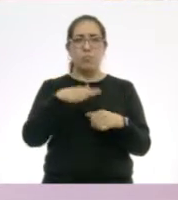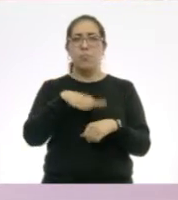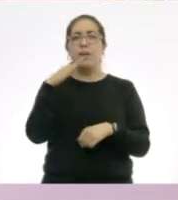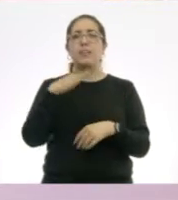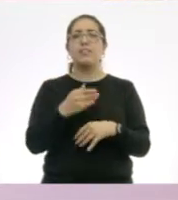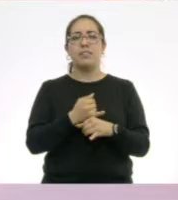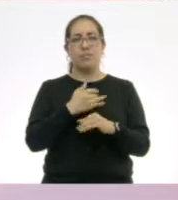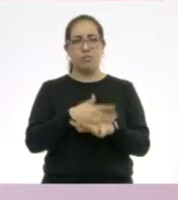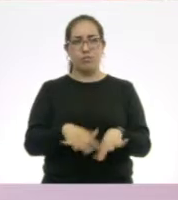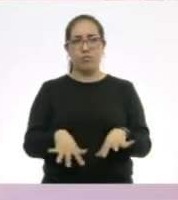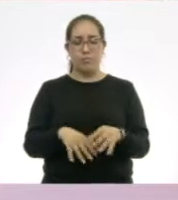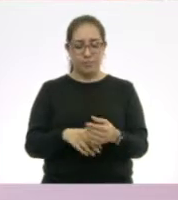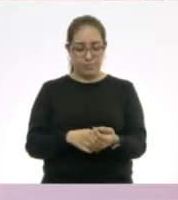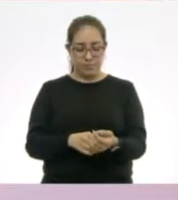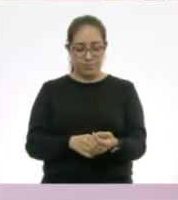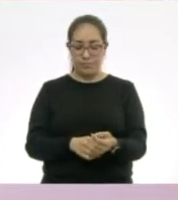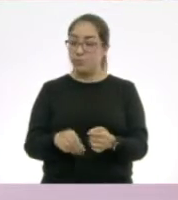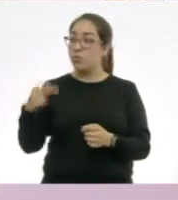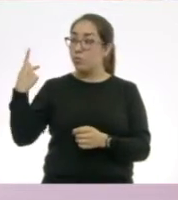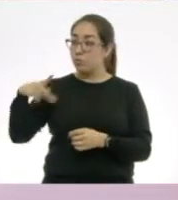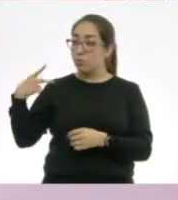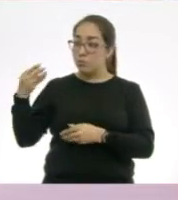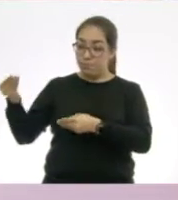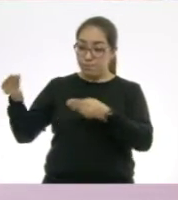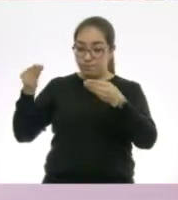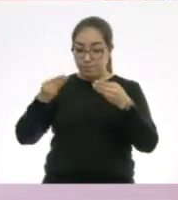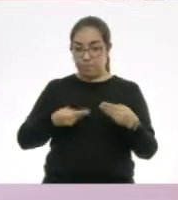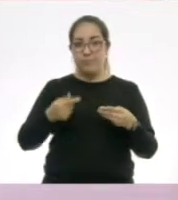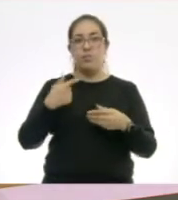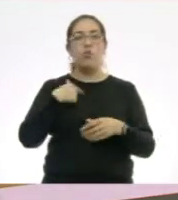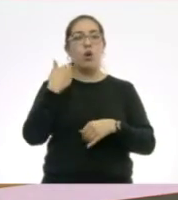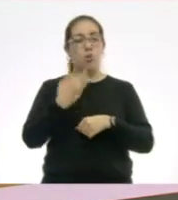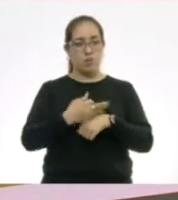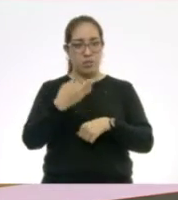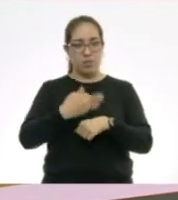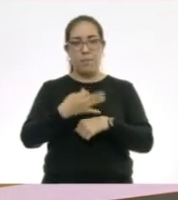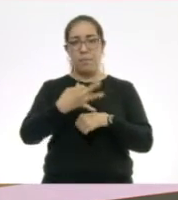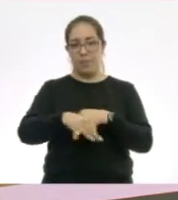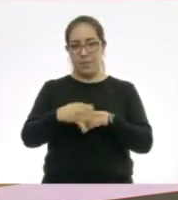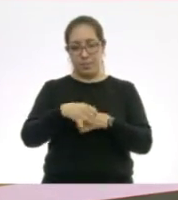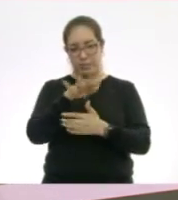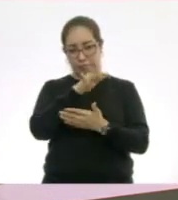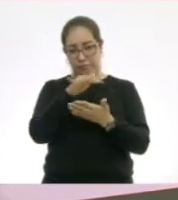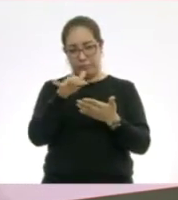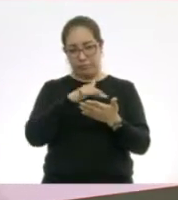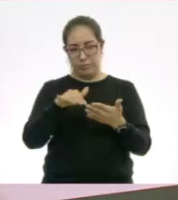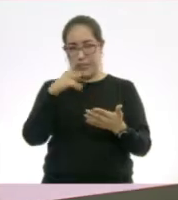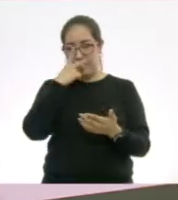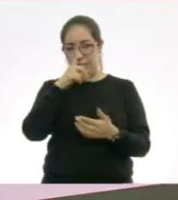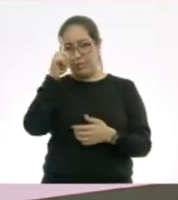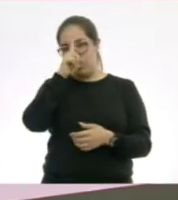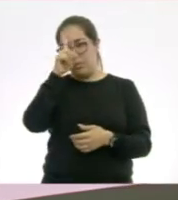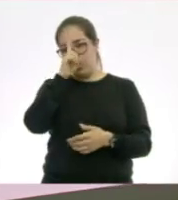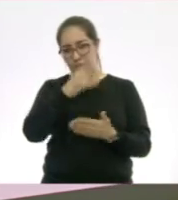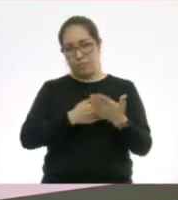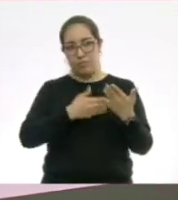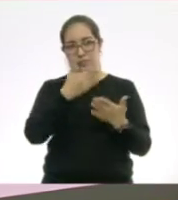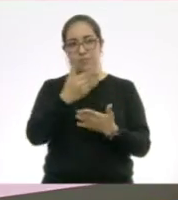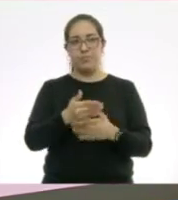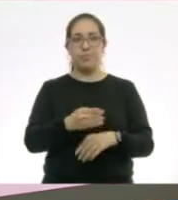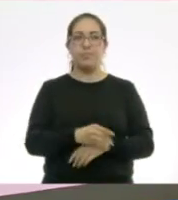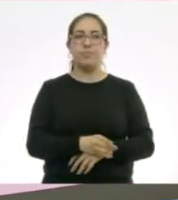faltó hacer tu ficha. Mientras tú haces tu ficha, yo les voy a leer. Muy bien. Dice, recomendaciones generales.